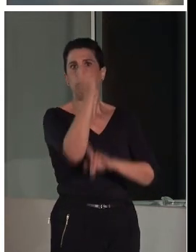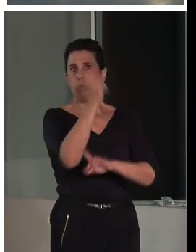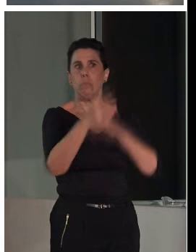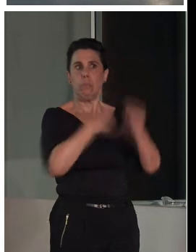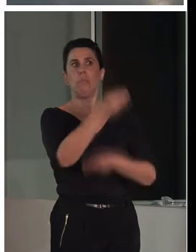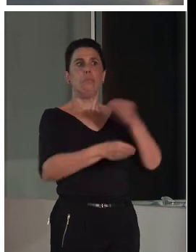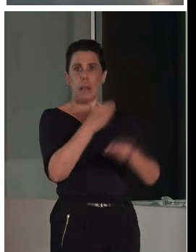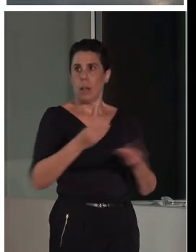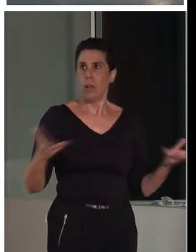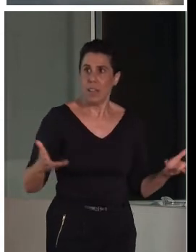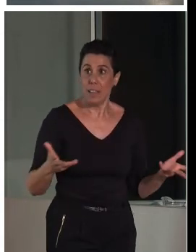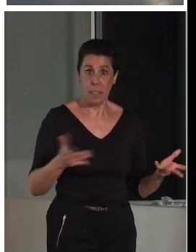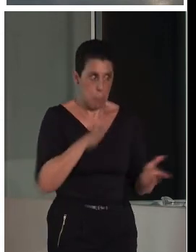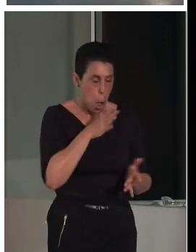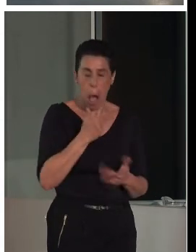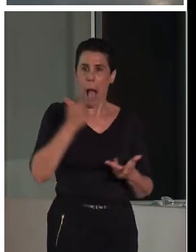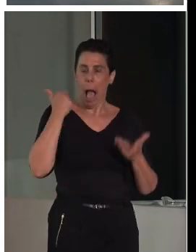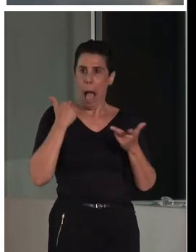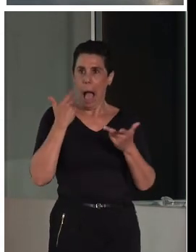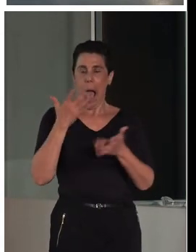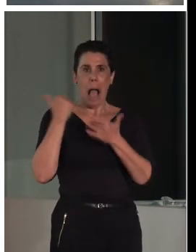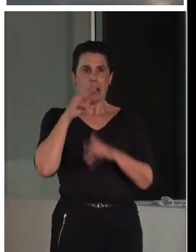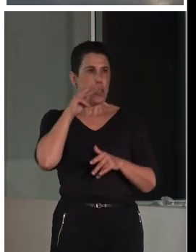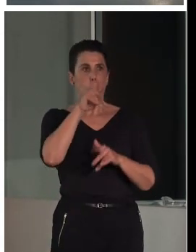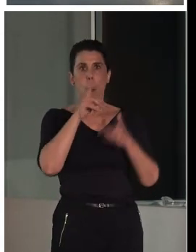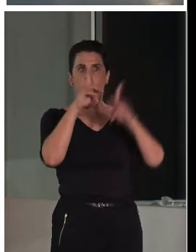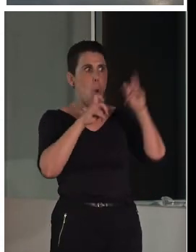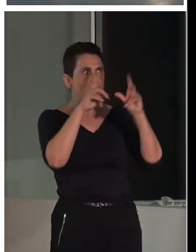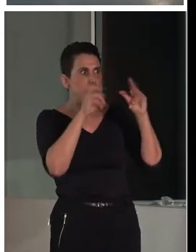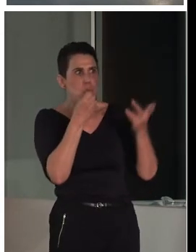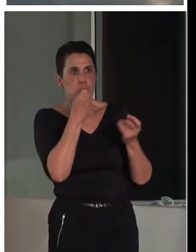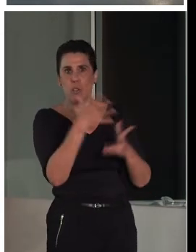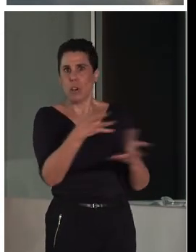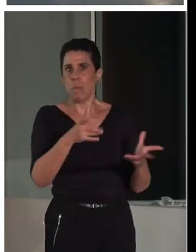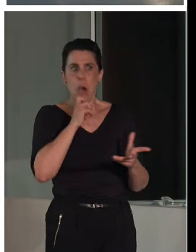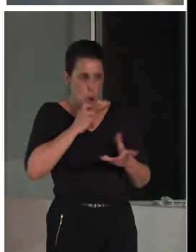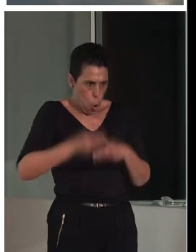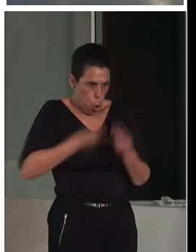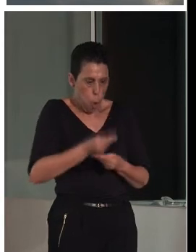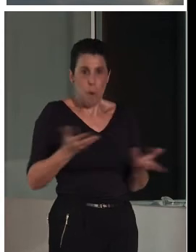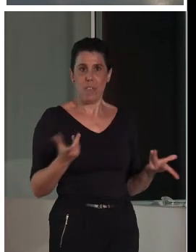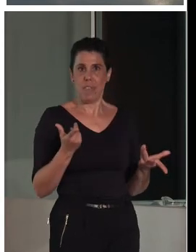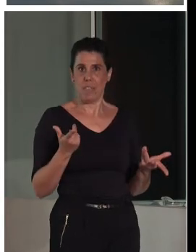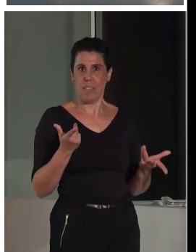sorprendemos de lo bien que salieron las fotos, de lo bien que salieron las fichas, porque dijimos, pero ¿cómo pudimos hacer eso? O sea, era imposible.